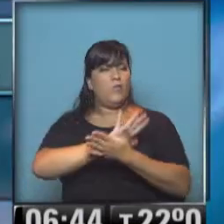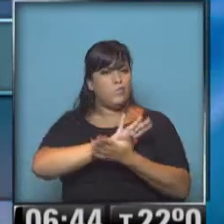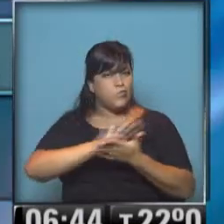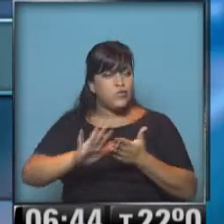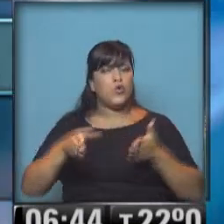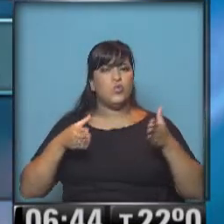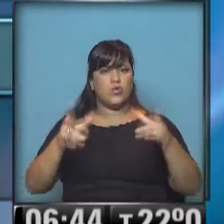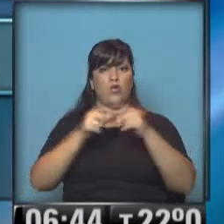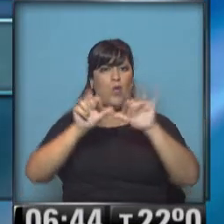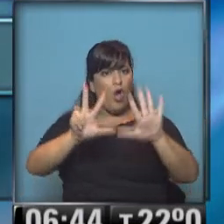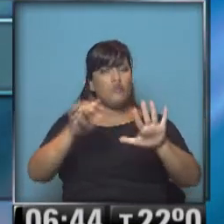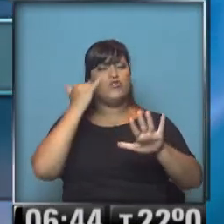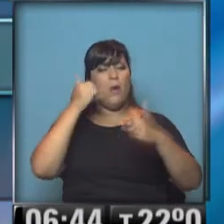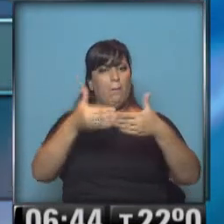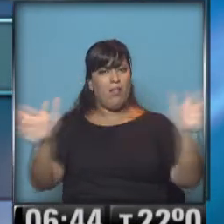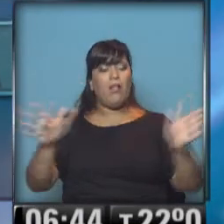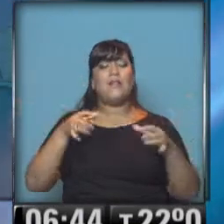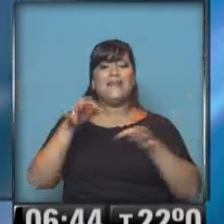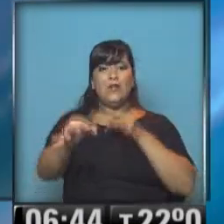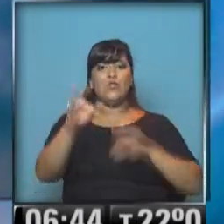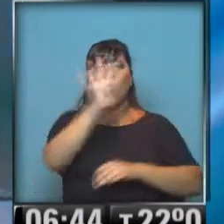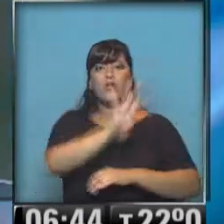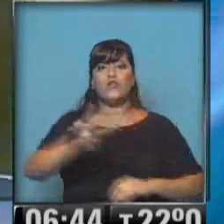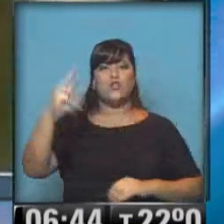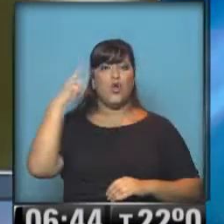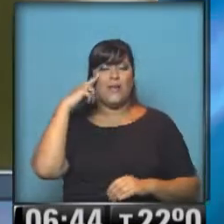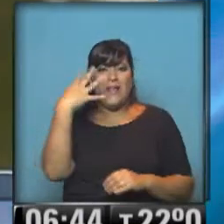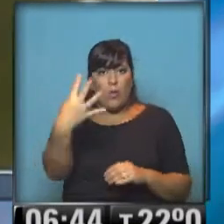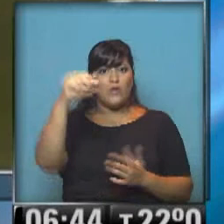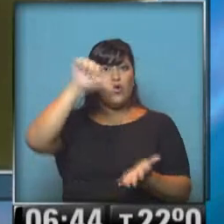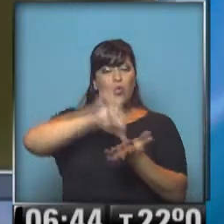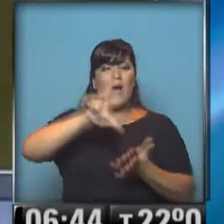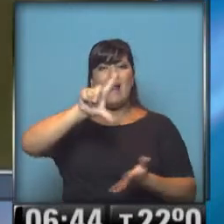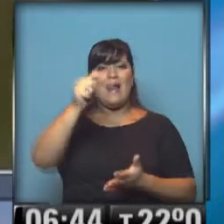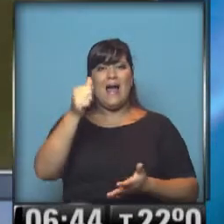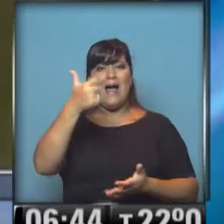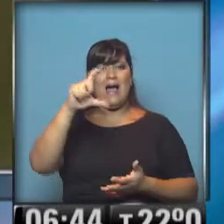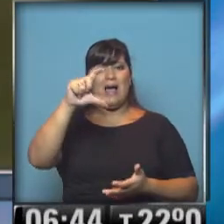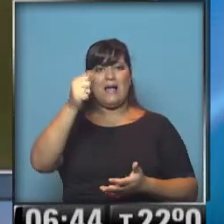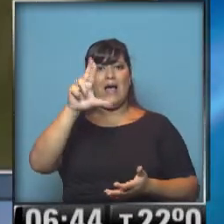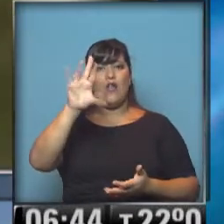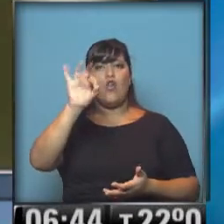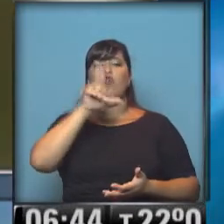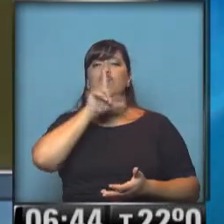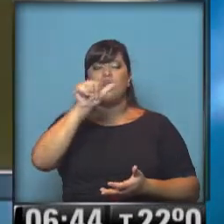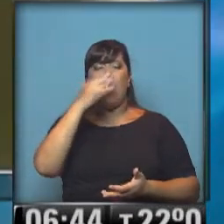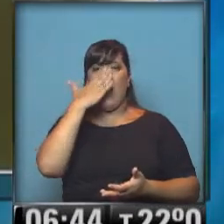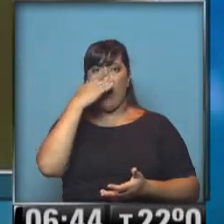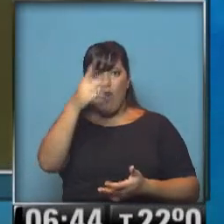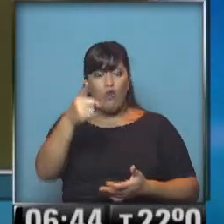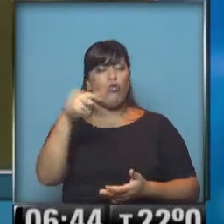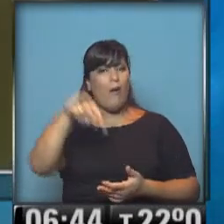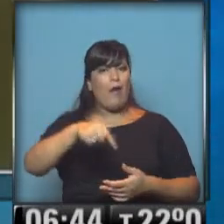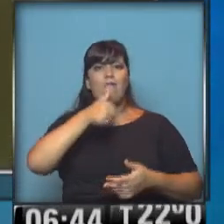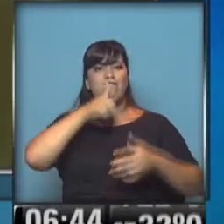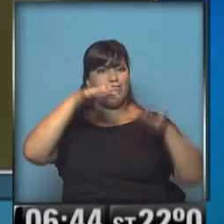ruta nacional 8, entonces, kilómetro 494 en La Carlota, Córdoba. Ya el tránsito en ese punto, el agua